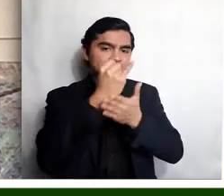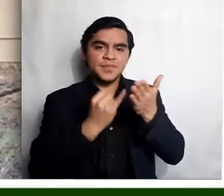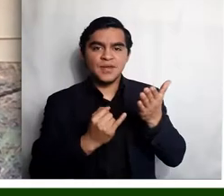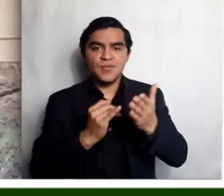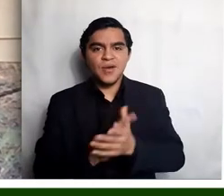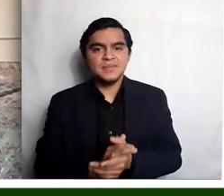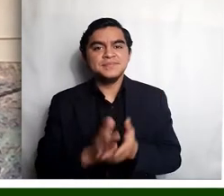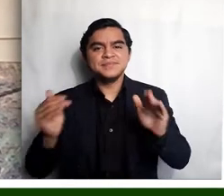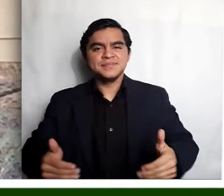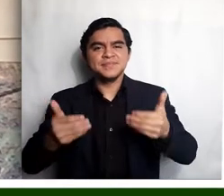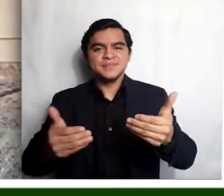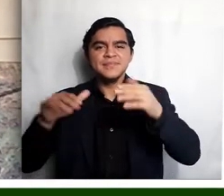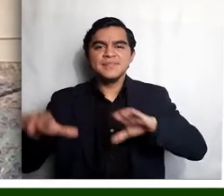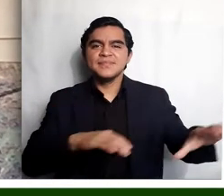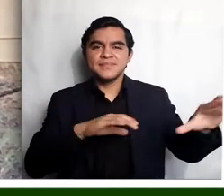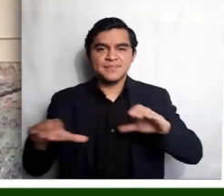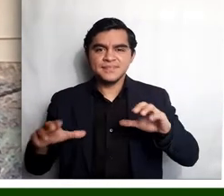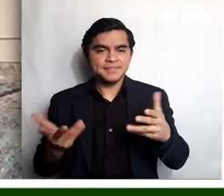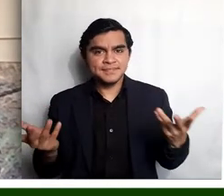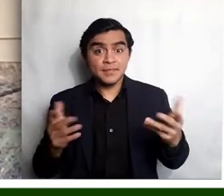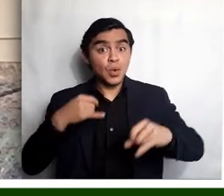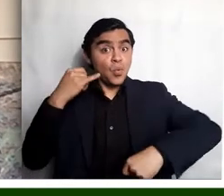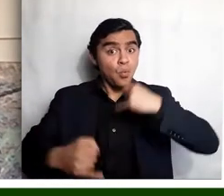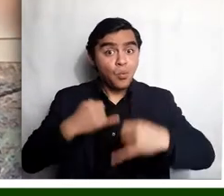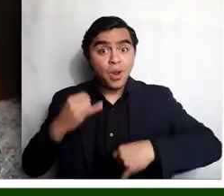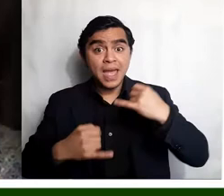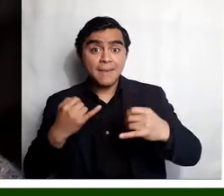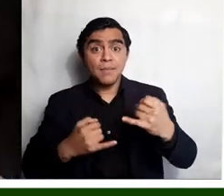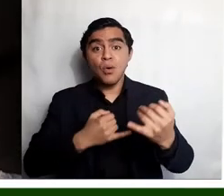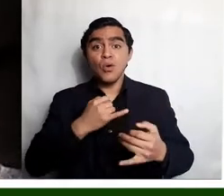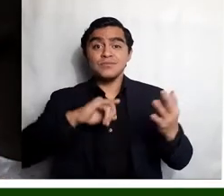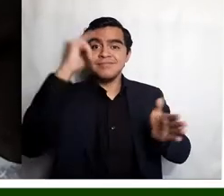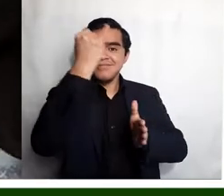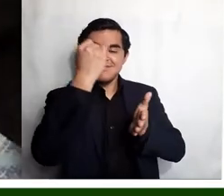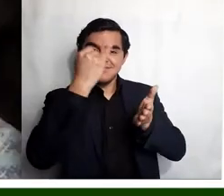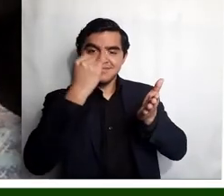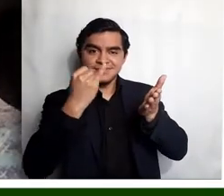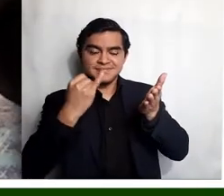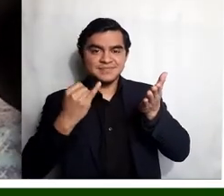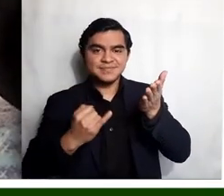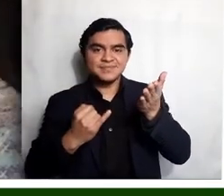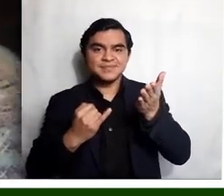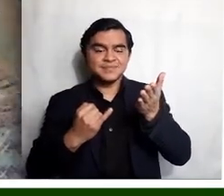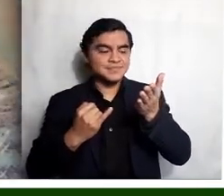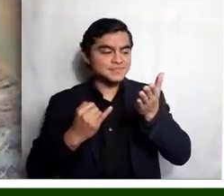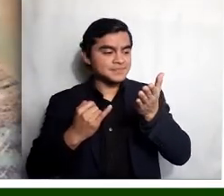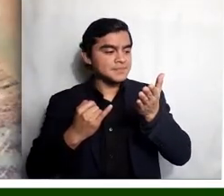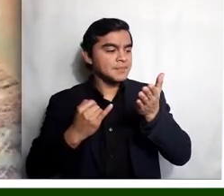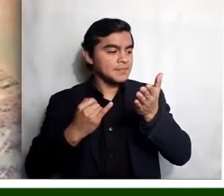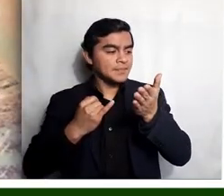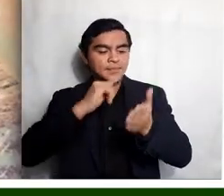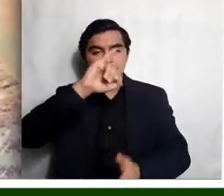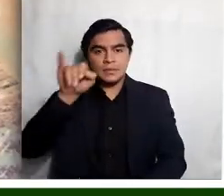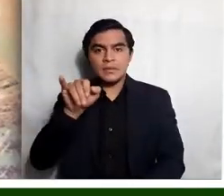La siguiente actividad es juguemos a los jeroglíficos. Vamos a quitar este material que se nos ve los